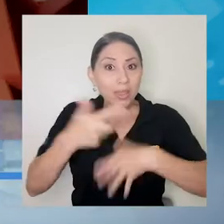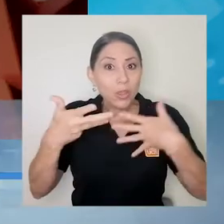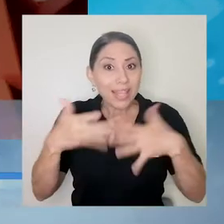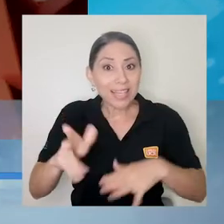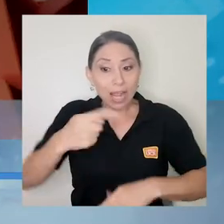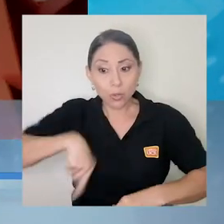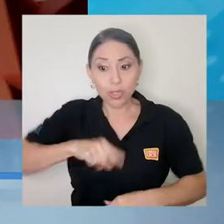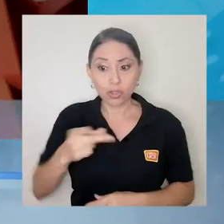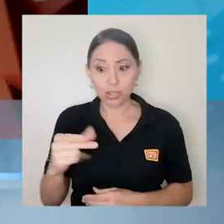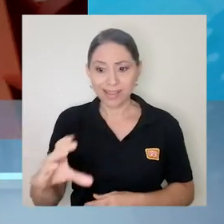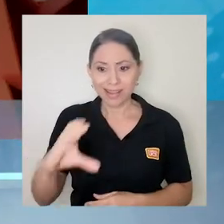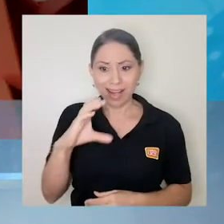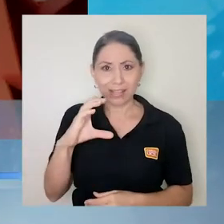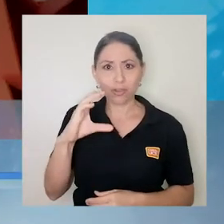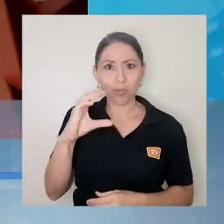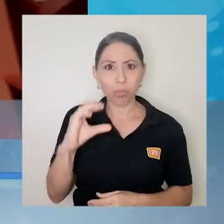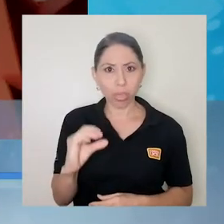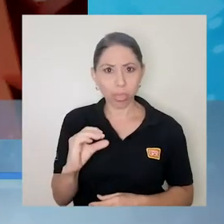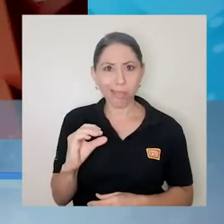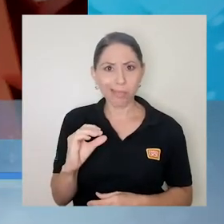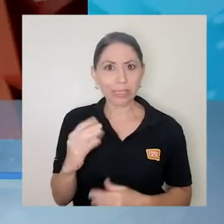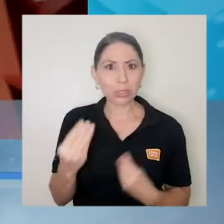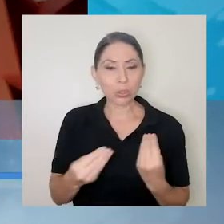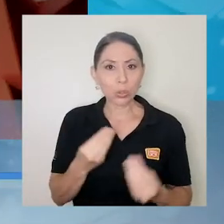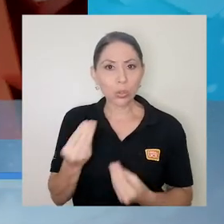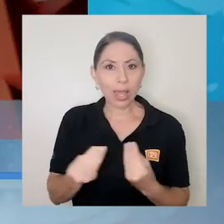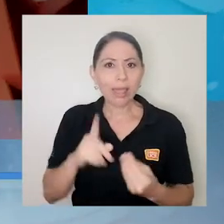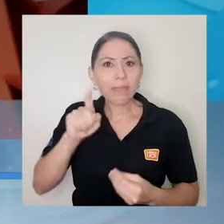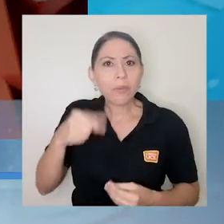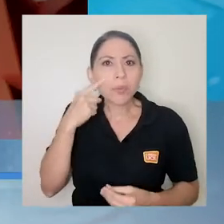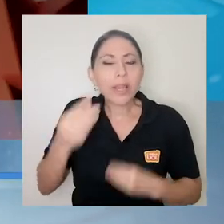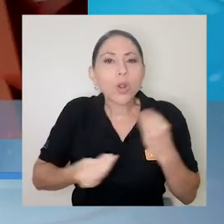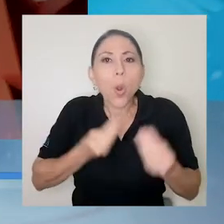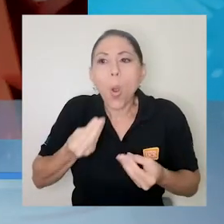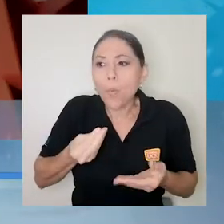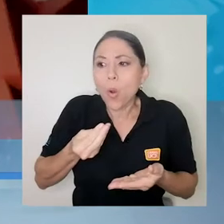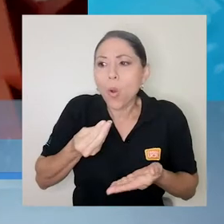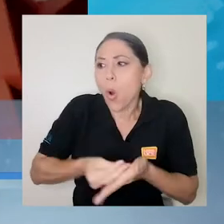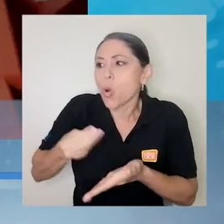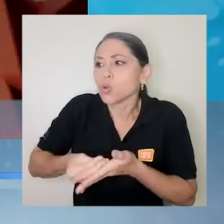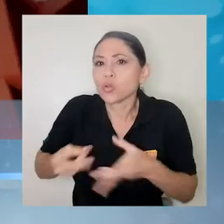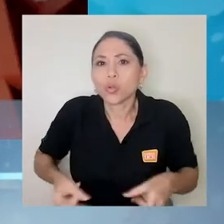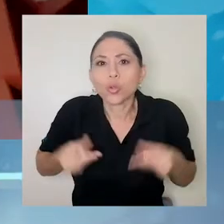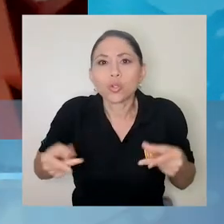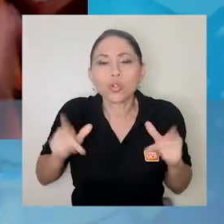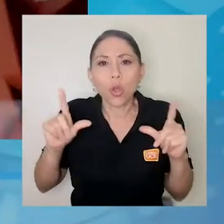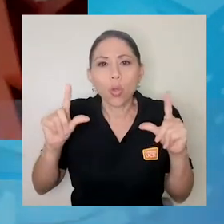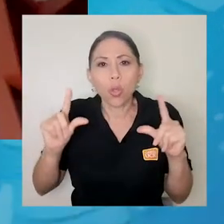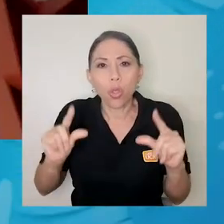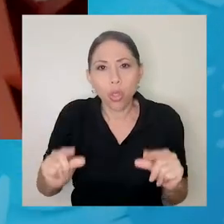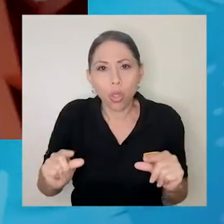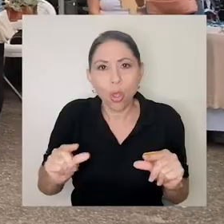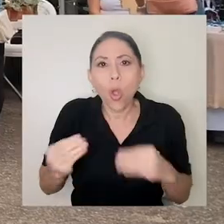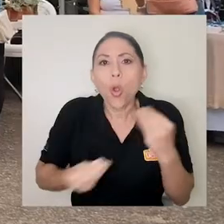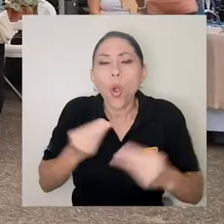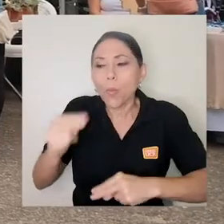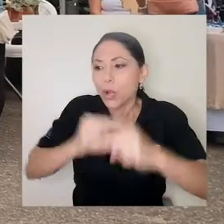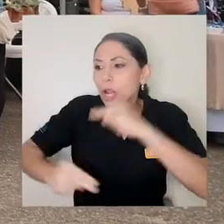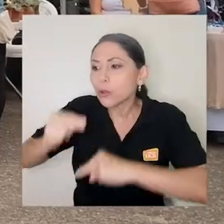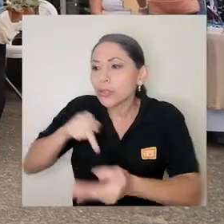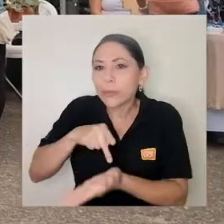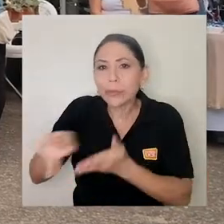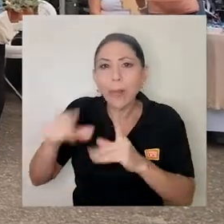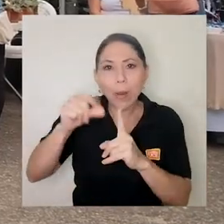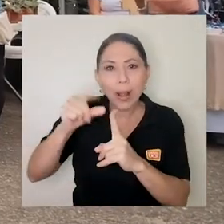afectados nuestros ingresos tenemos que buscar ver cómo bajamos los costos, cómo vamos y negociamos esos alquileres, cómo